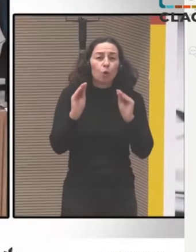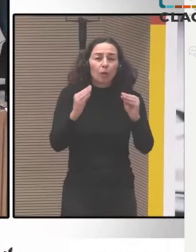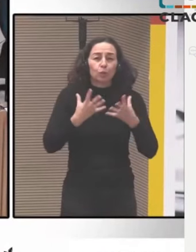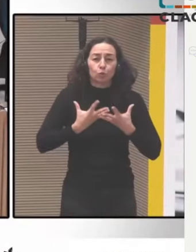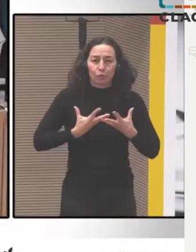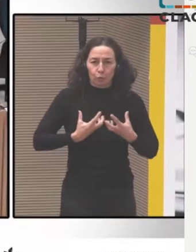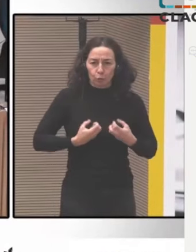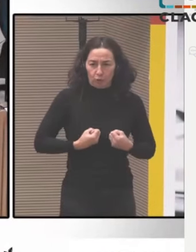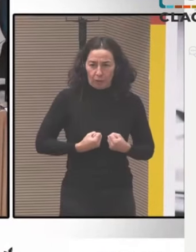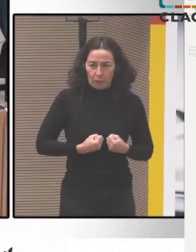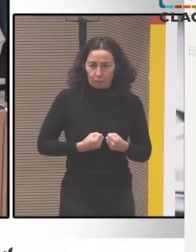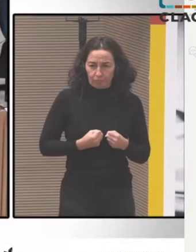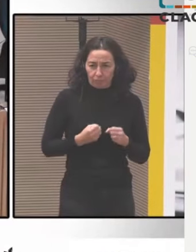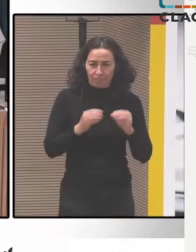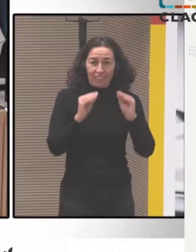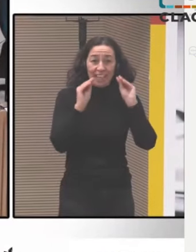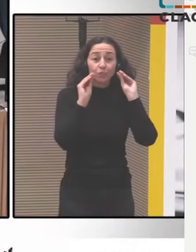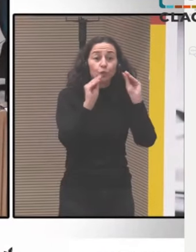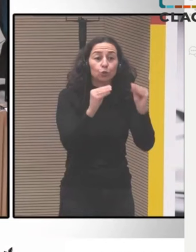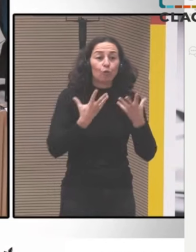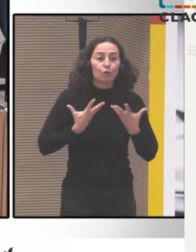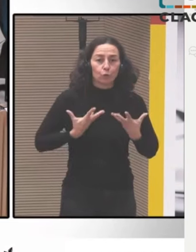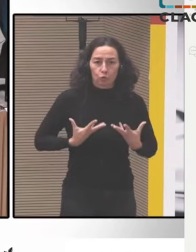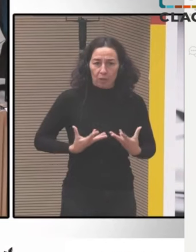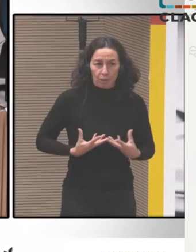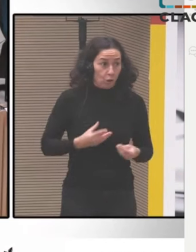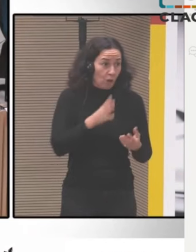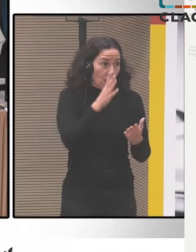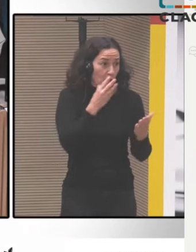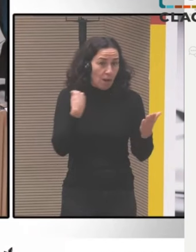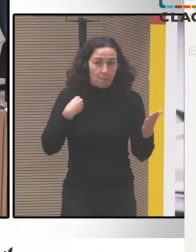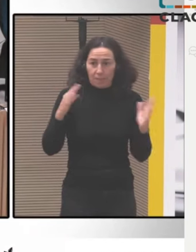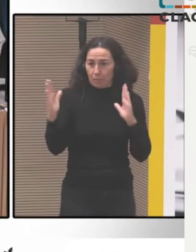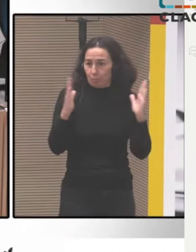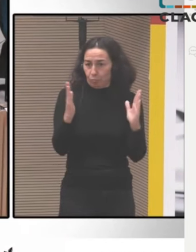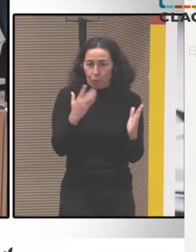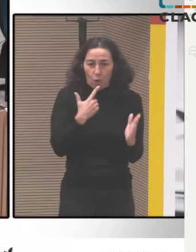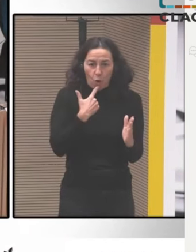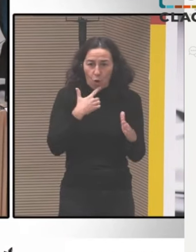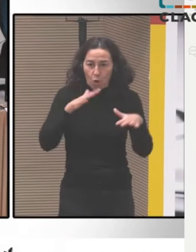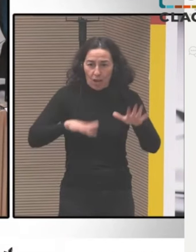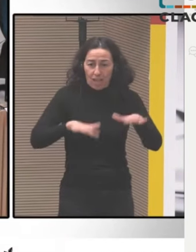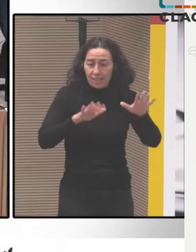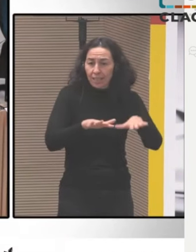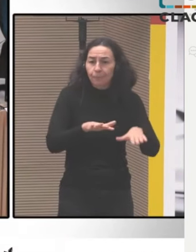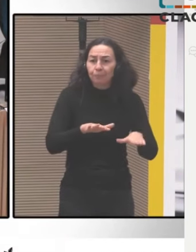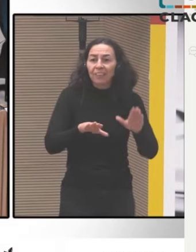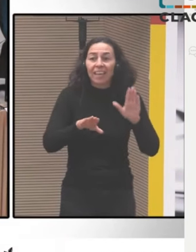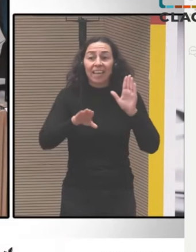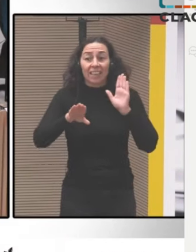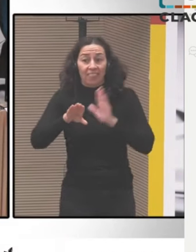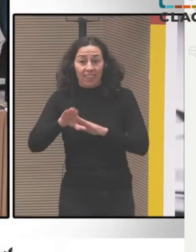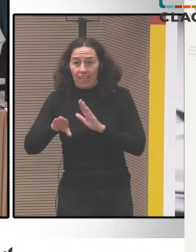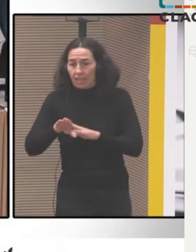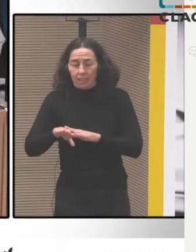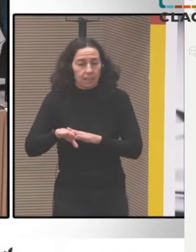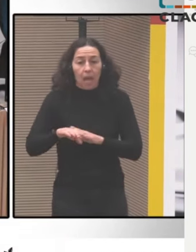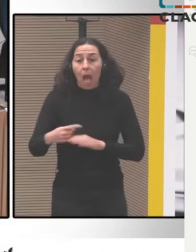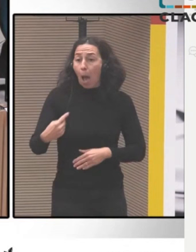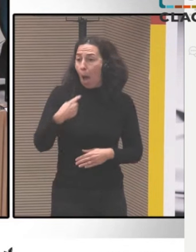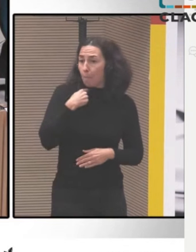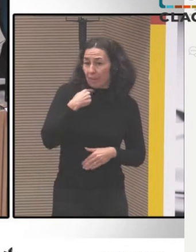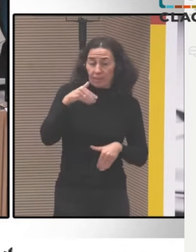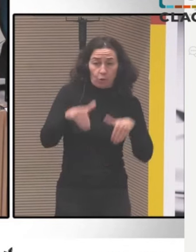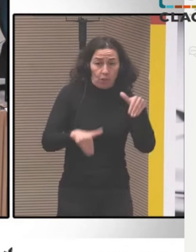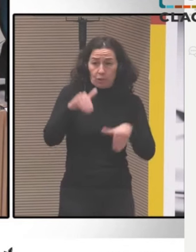modelo de desarrollo. Cuando ellas identifican, por ejemplo, que sus cuerpos ya sienten el impacto